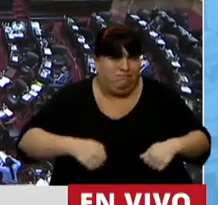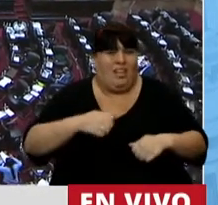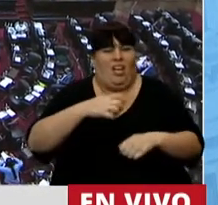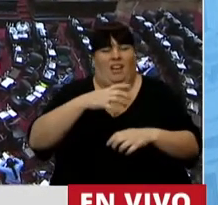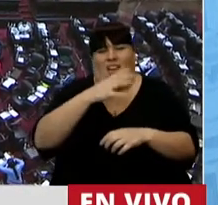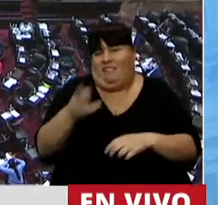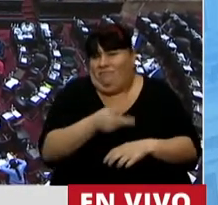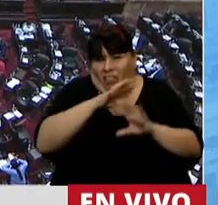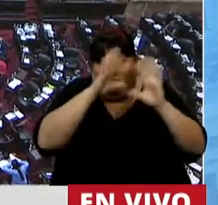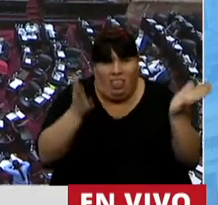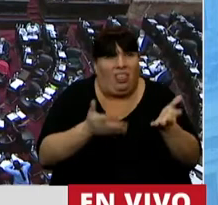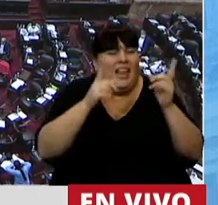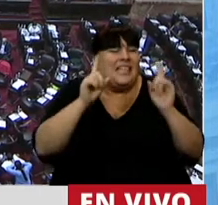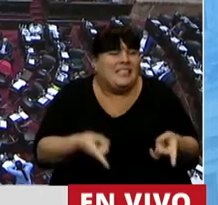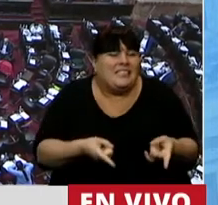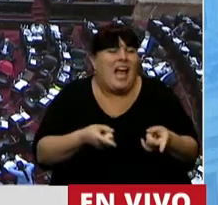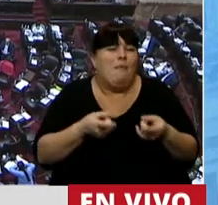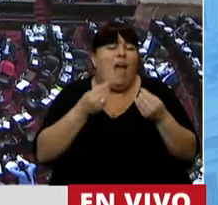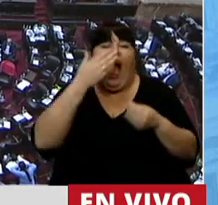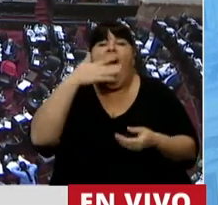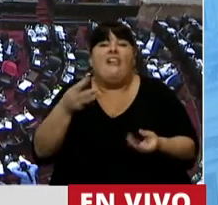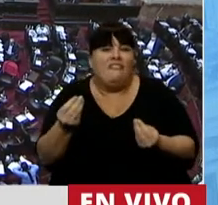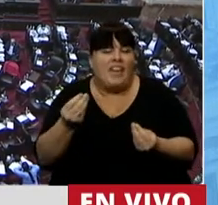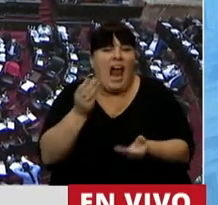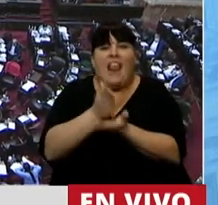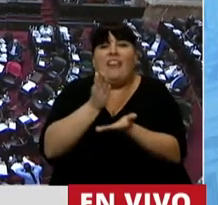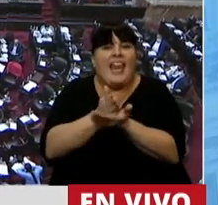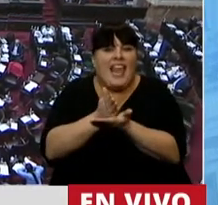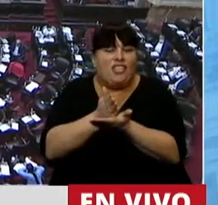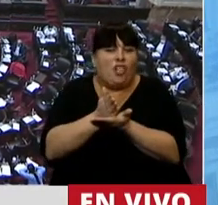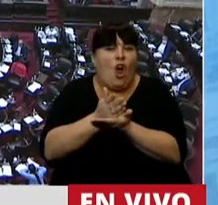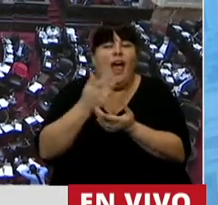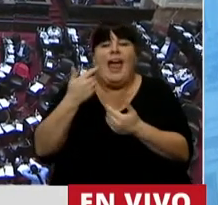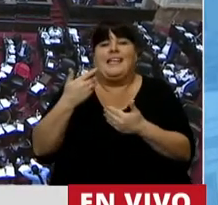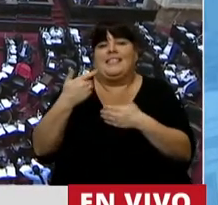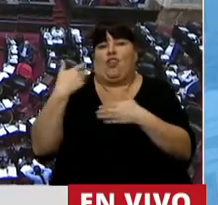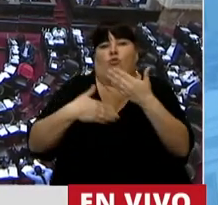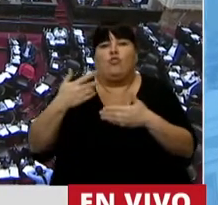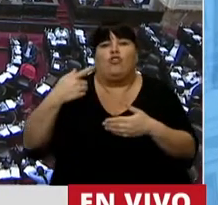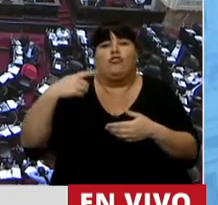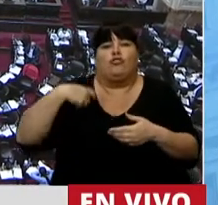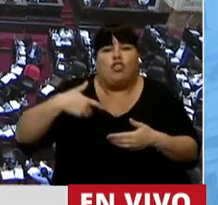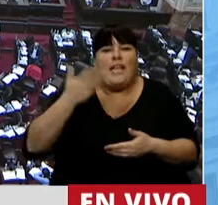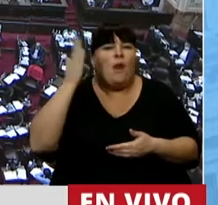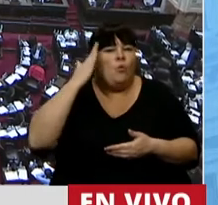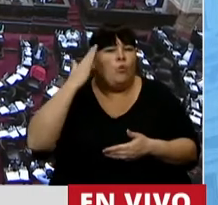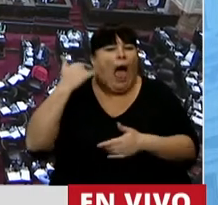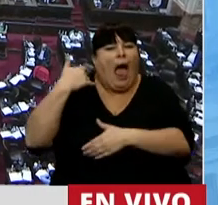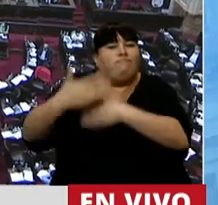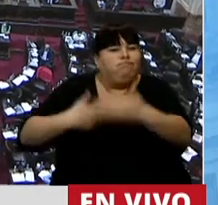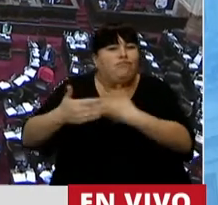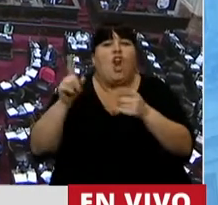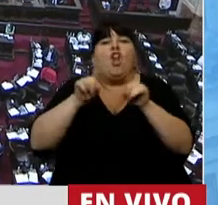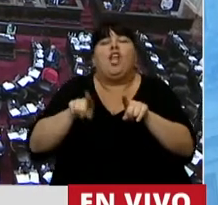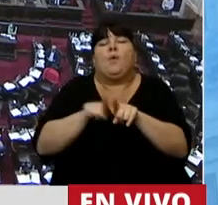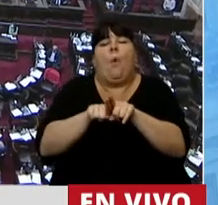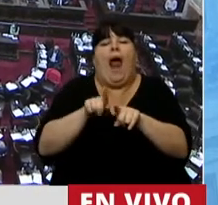precariedad, sino también porque finalmente el derecho es una construcción social y cultural. Es dinámico. No es